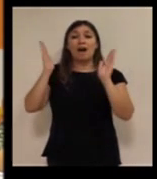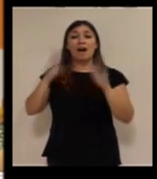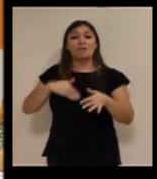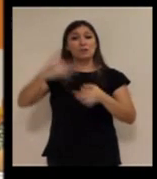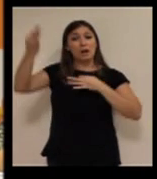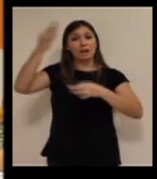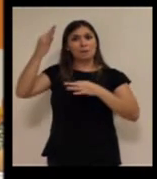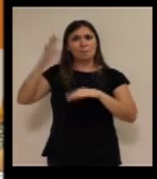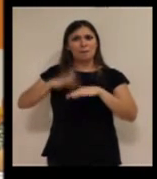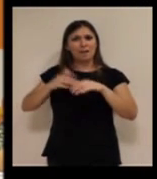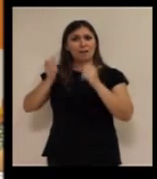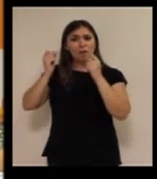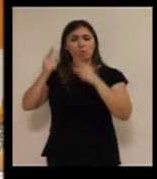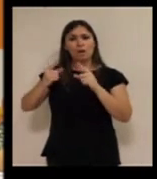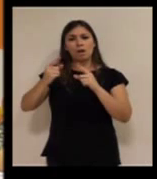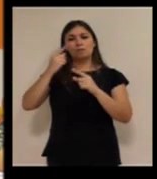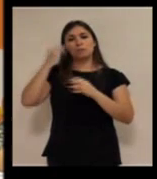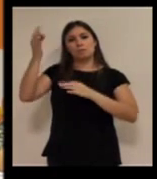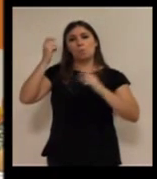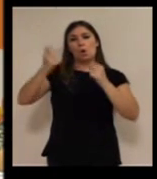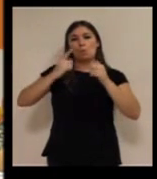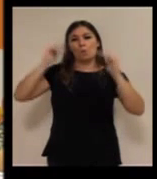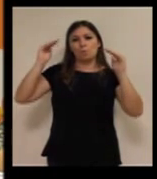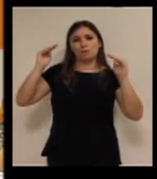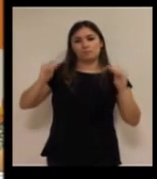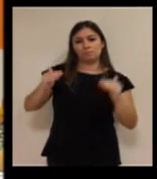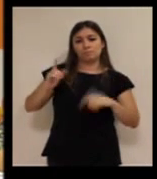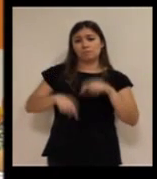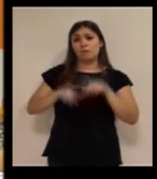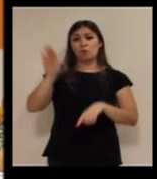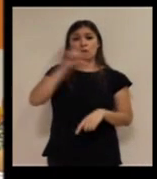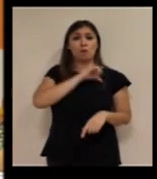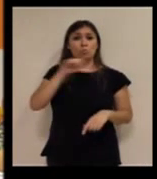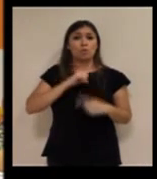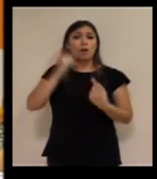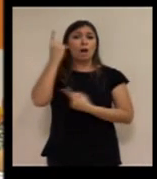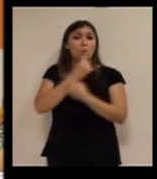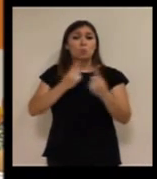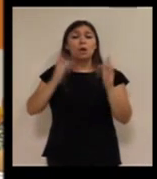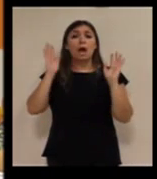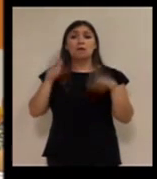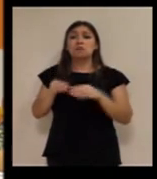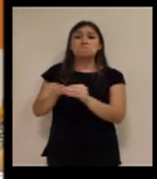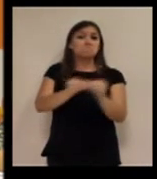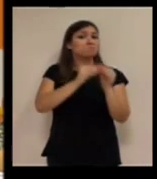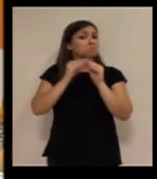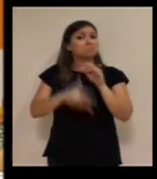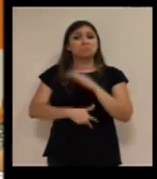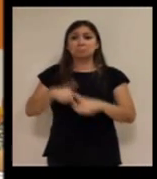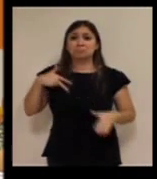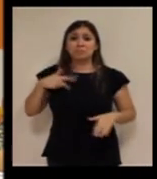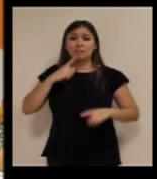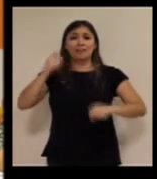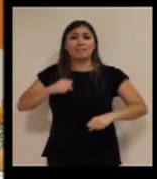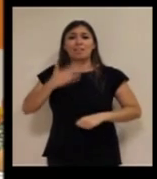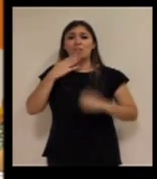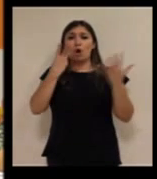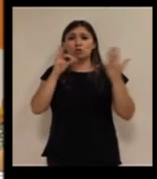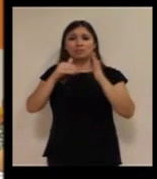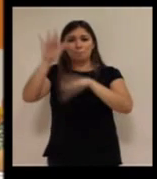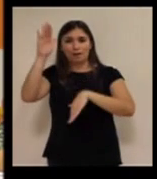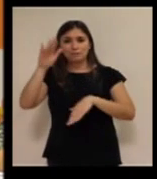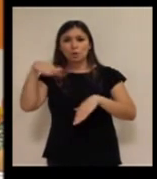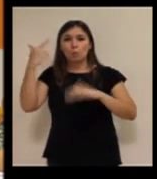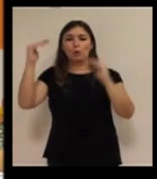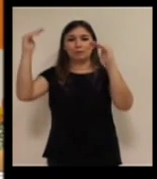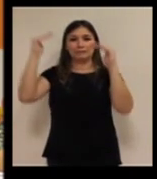requisitos a la hora del acceso. Entonces, bueno, pues hay comunidades autónomas que universalizaron a los mayores de 80, luego a los